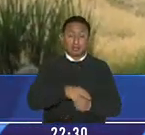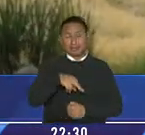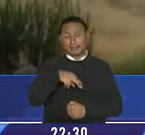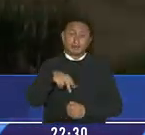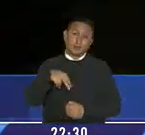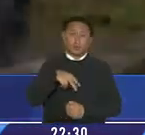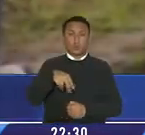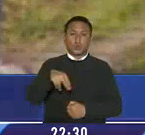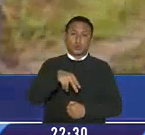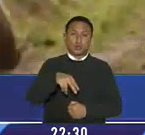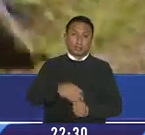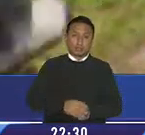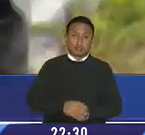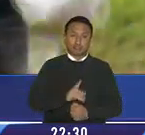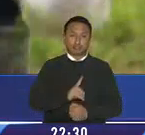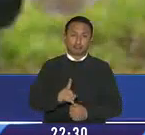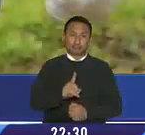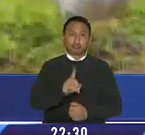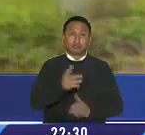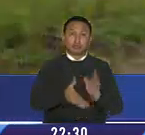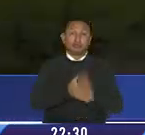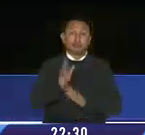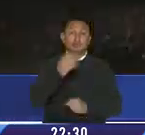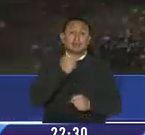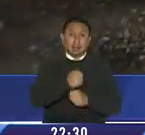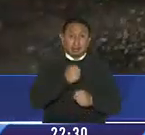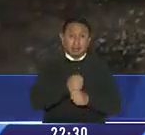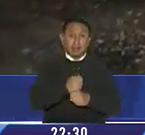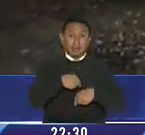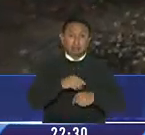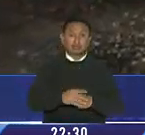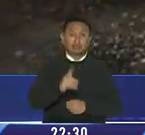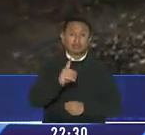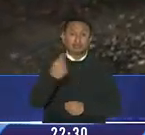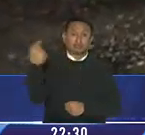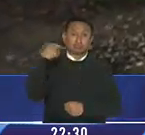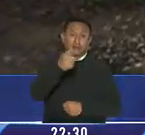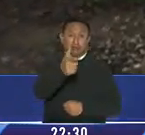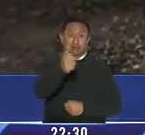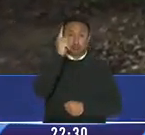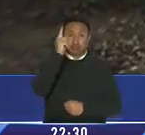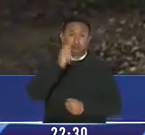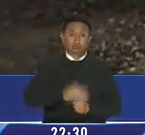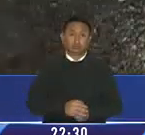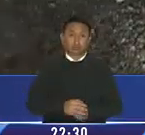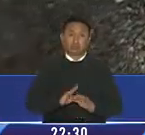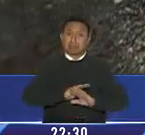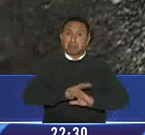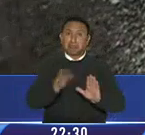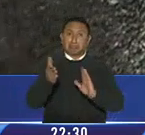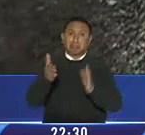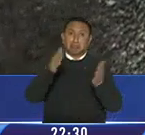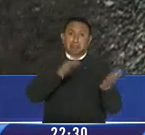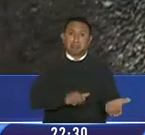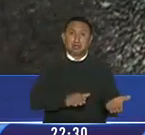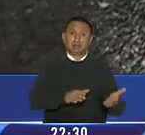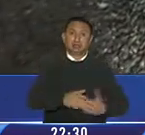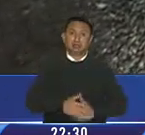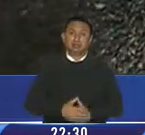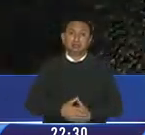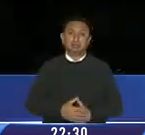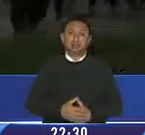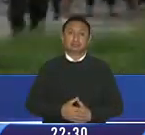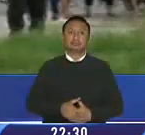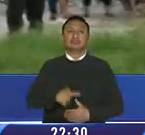Fátima en Yaguachi con rumbo a su trabajo cuando recibió un balazo por la espalda que la dejó sin vida tendida en la calzada